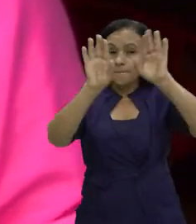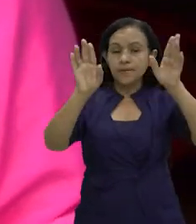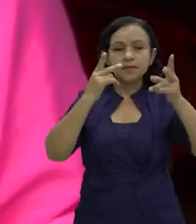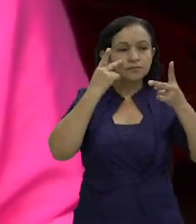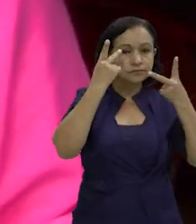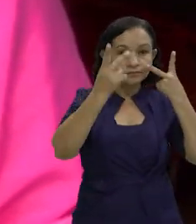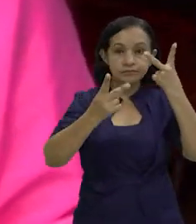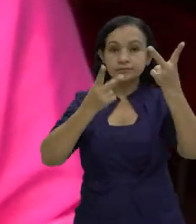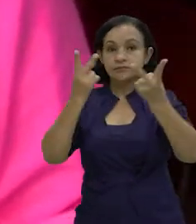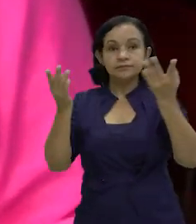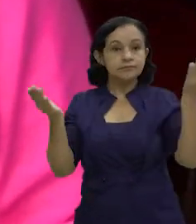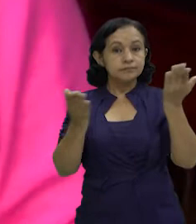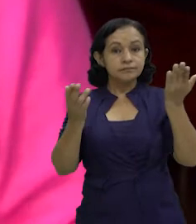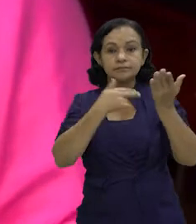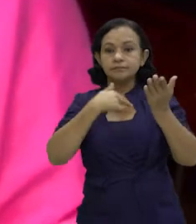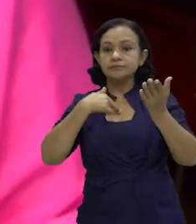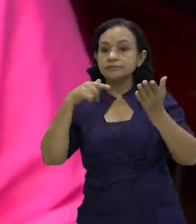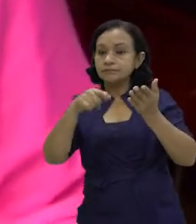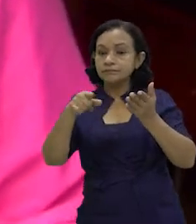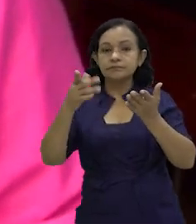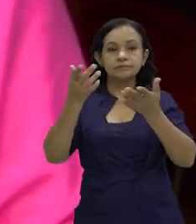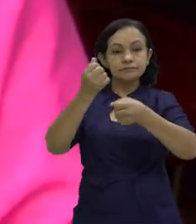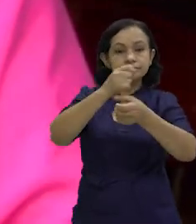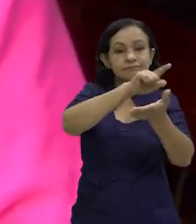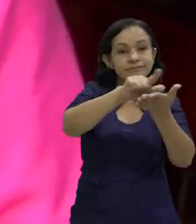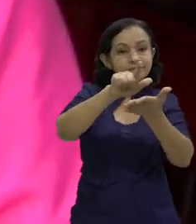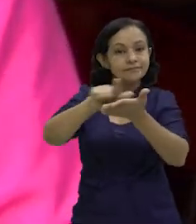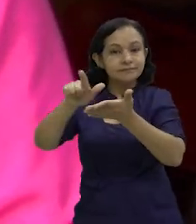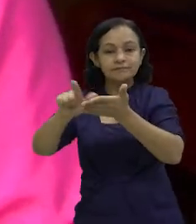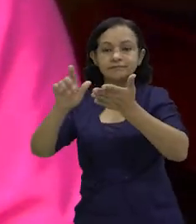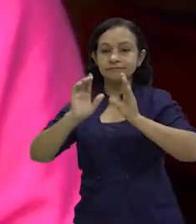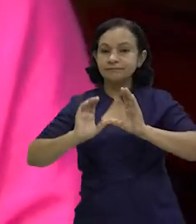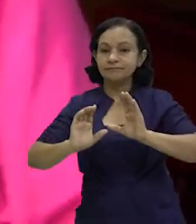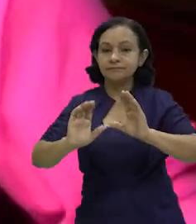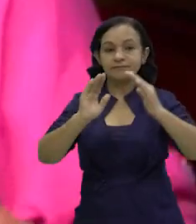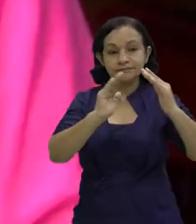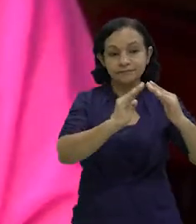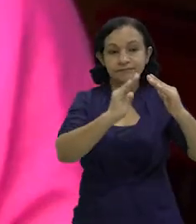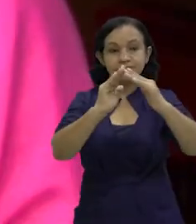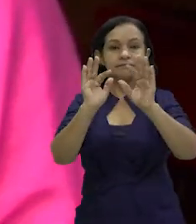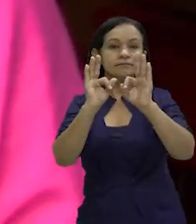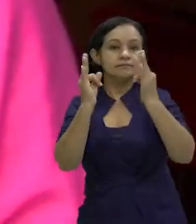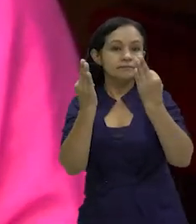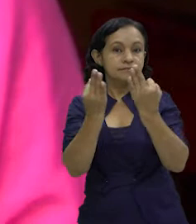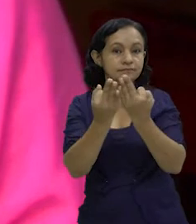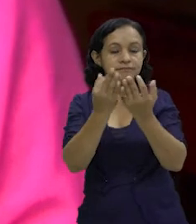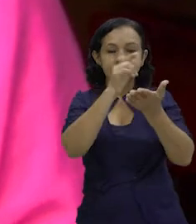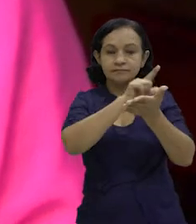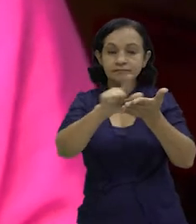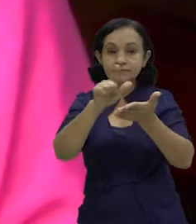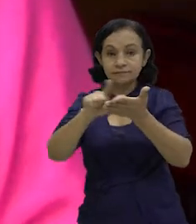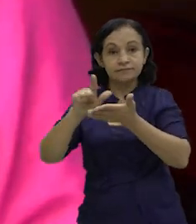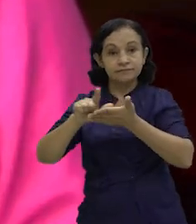cómo se están desarrollando las tareas de limpieza de las calles, de las casas. Las familias están volcadas en la limpieza